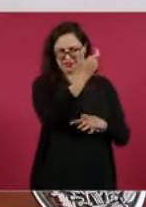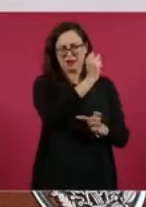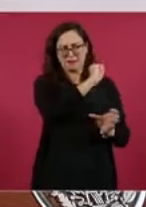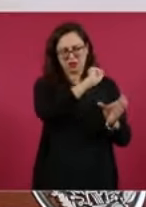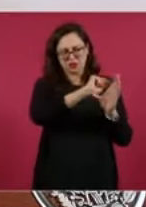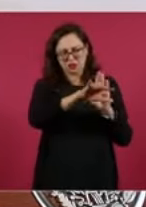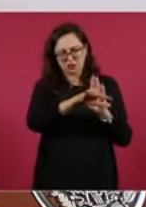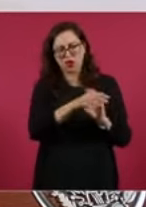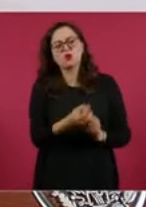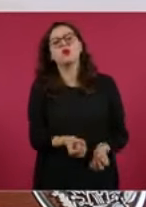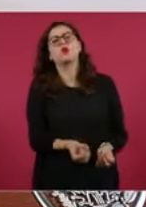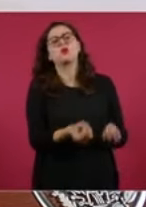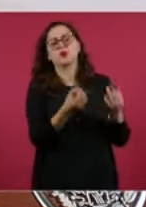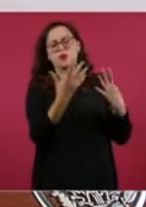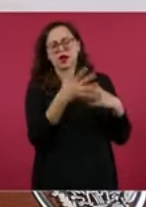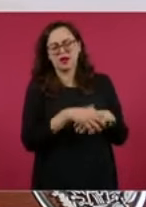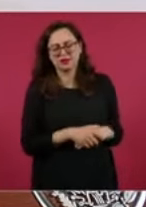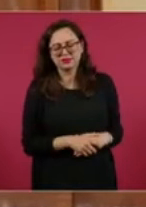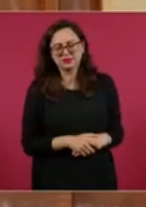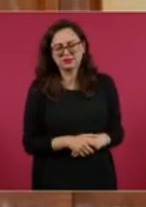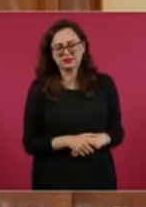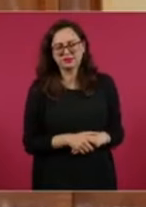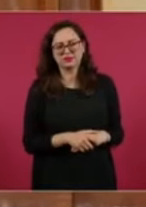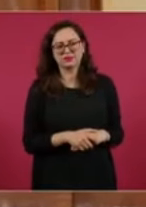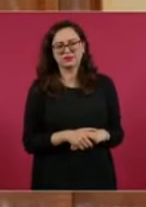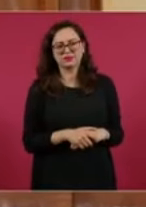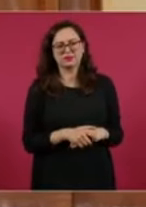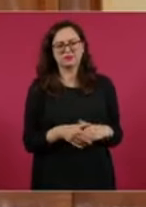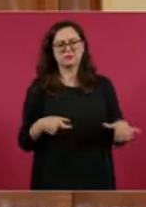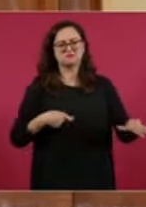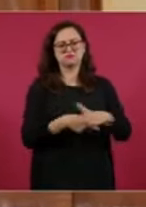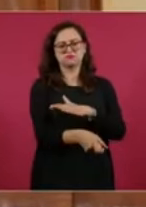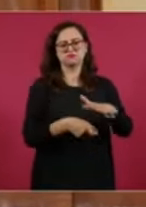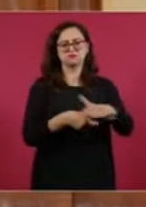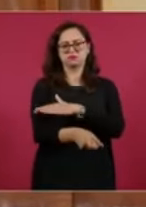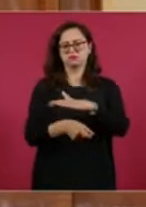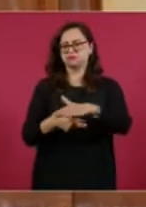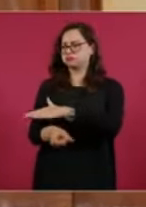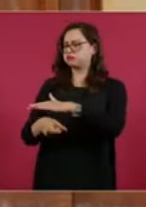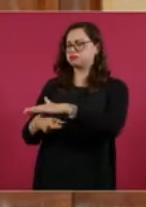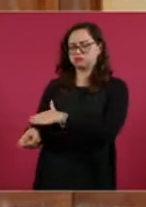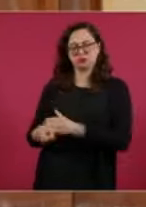de traficantes de influencia de México,